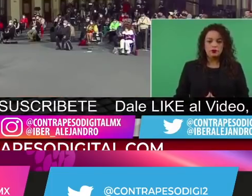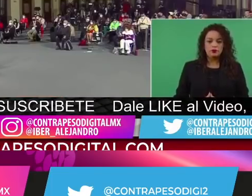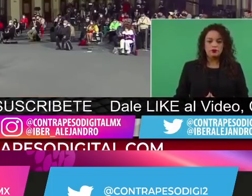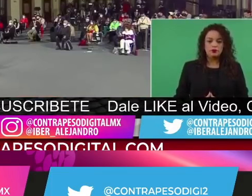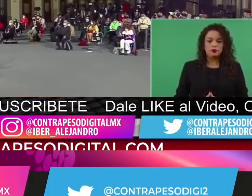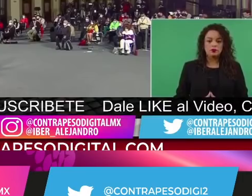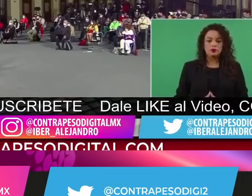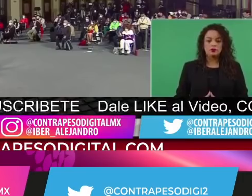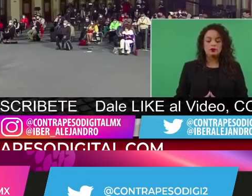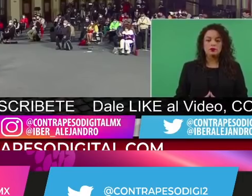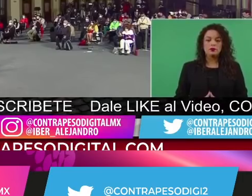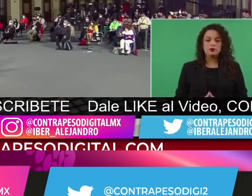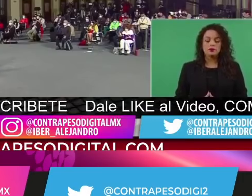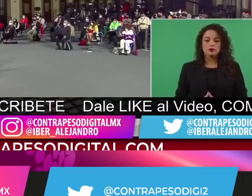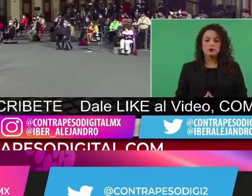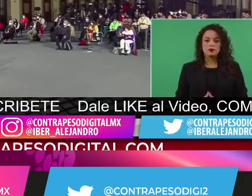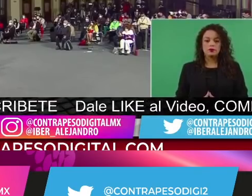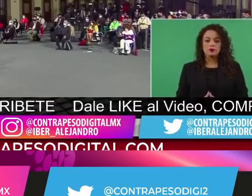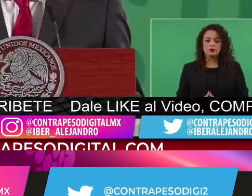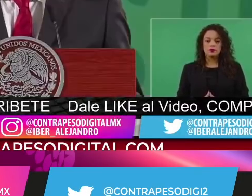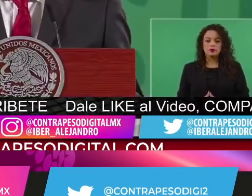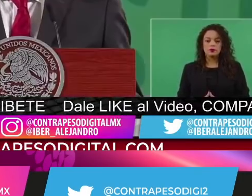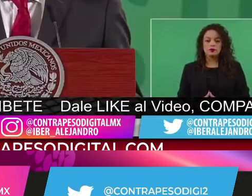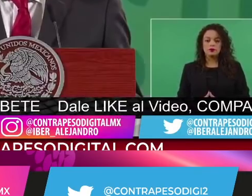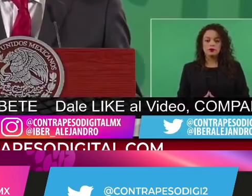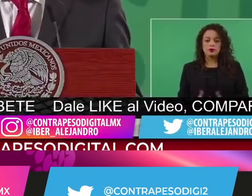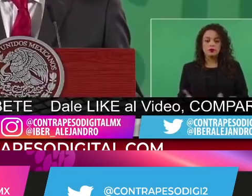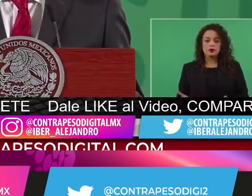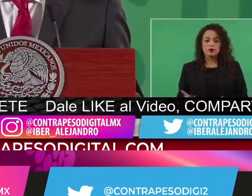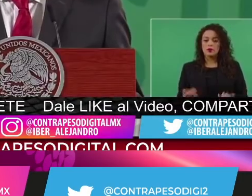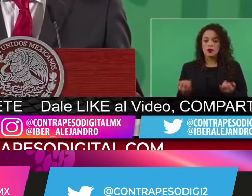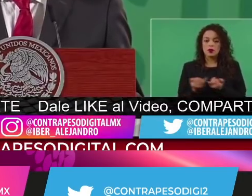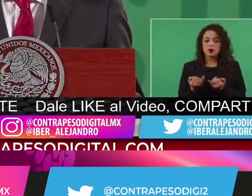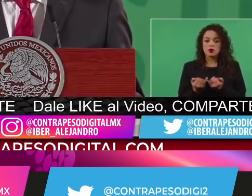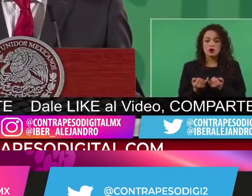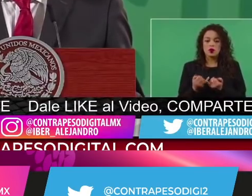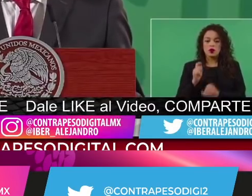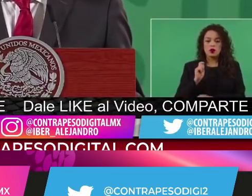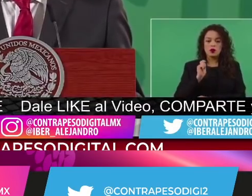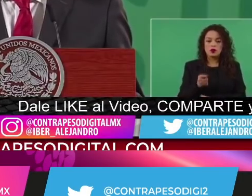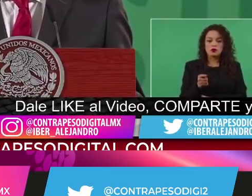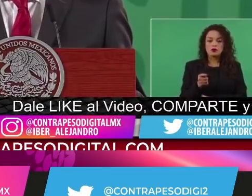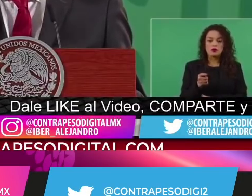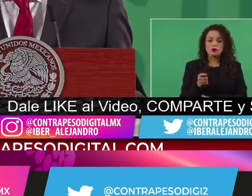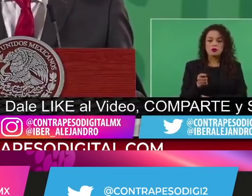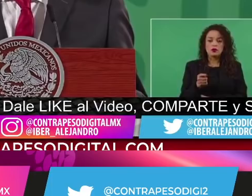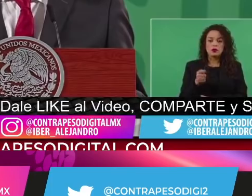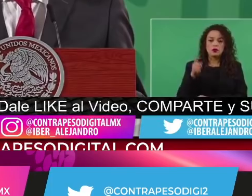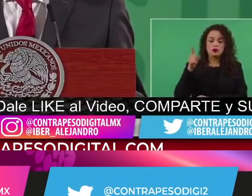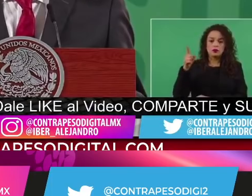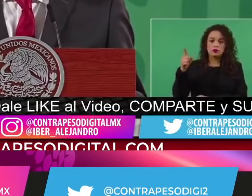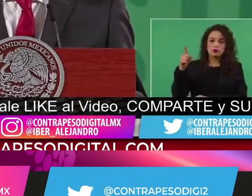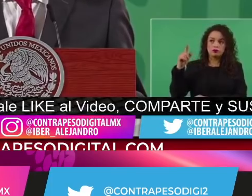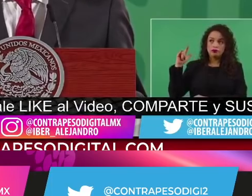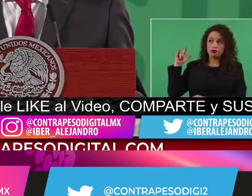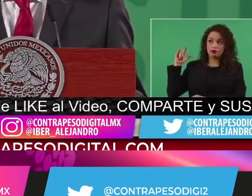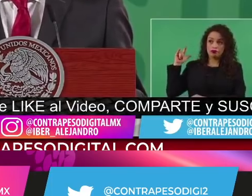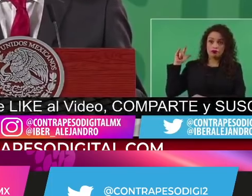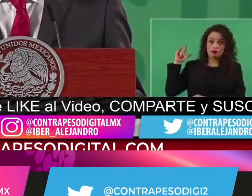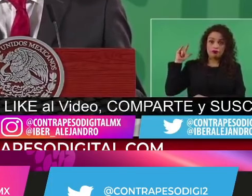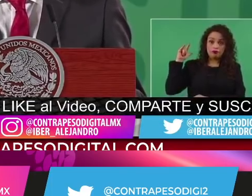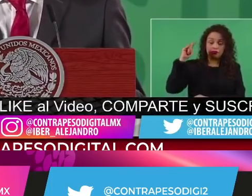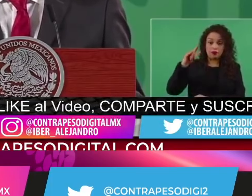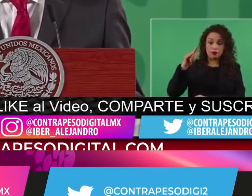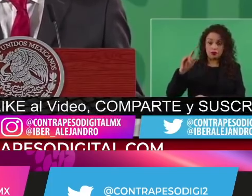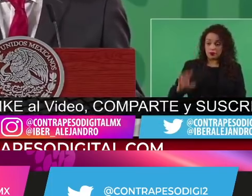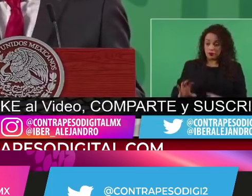cínicos, hipócritas. O sea, Felipe Calderón, ¿no? Este, sí militarizó al